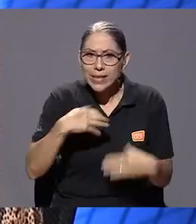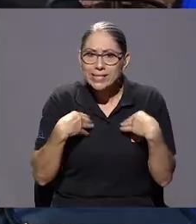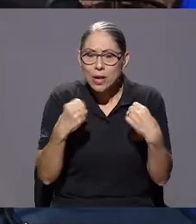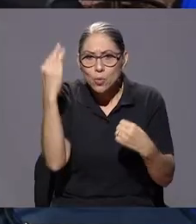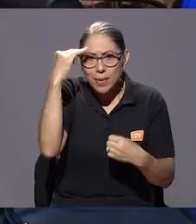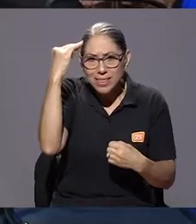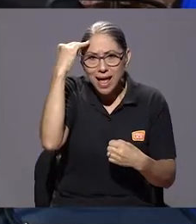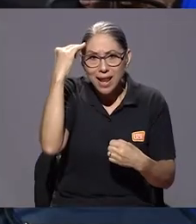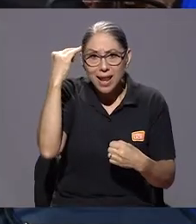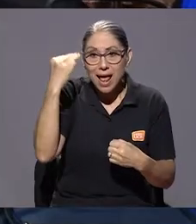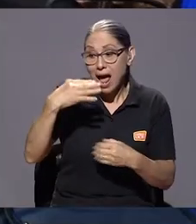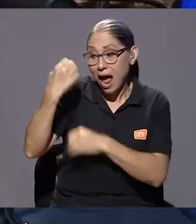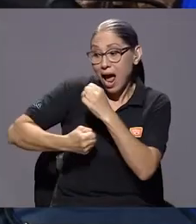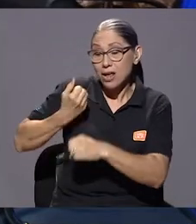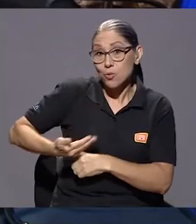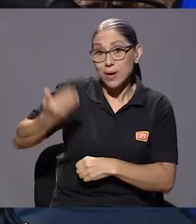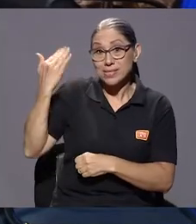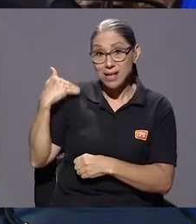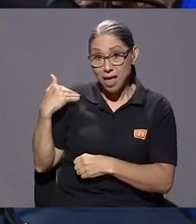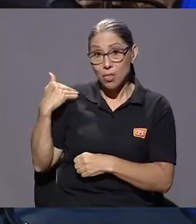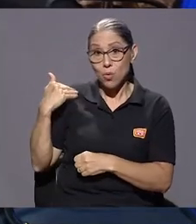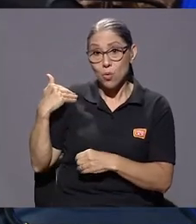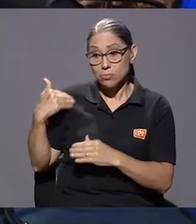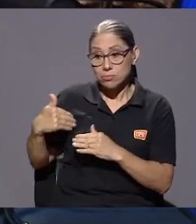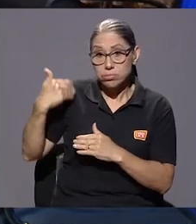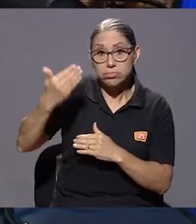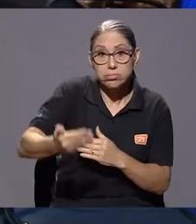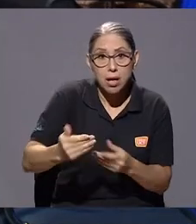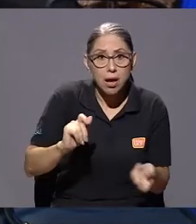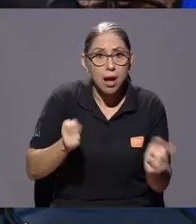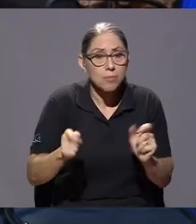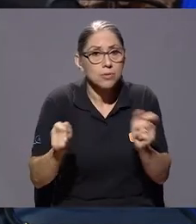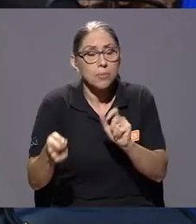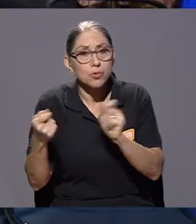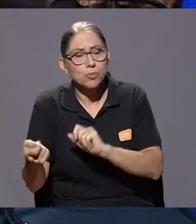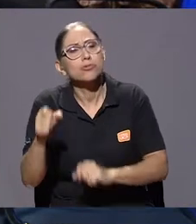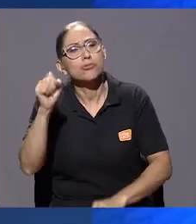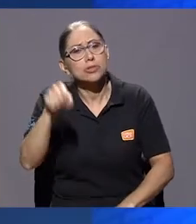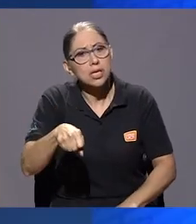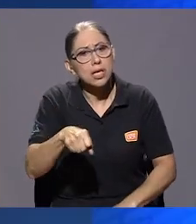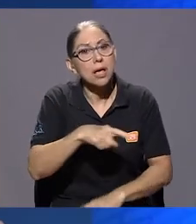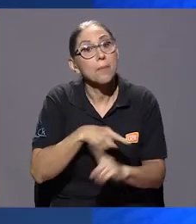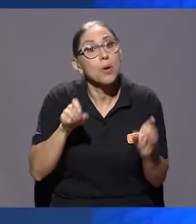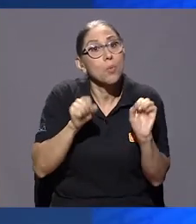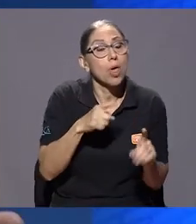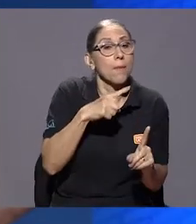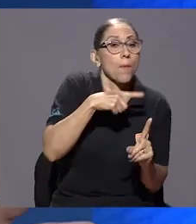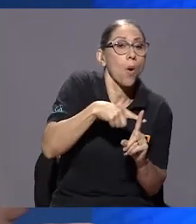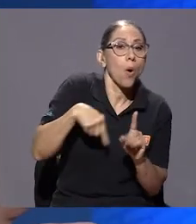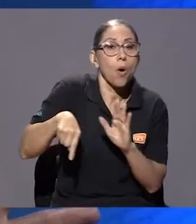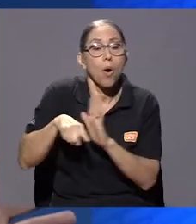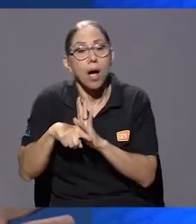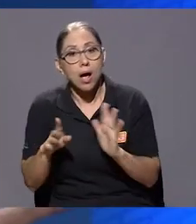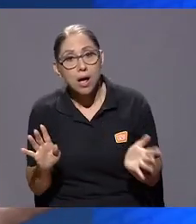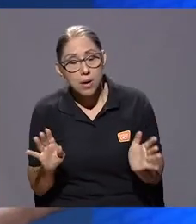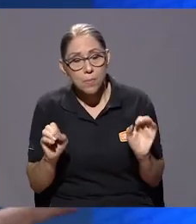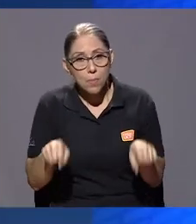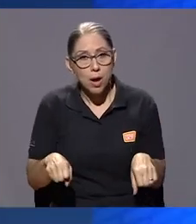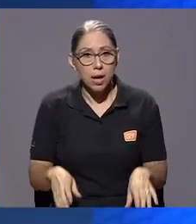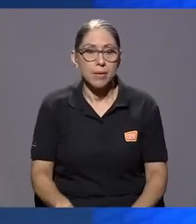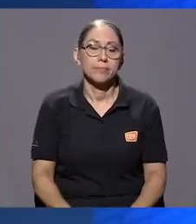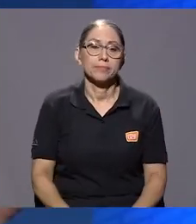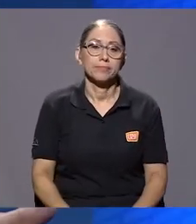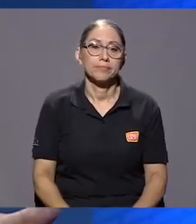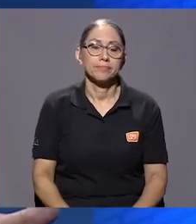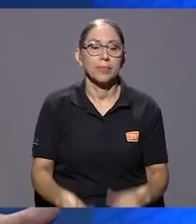hubo, pero pudo haber sido para bien o para mal. Y para mal, si no le he atención. Hola, creo que para comenzar,